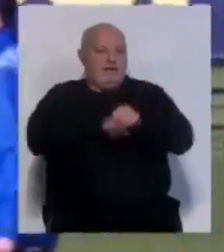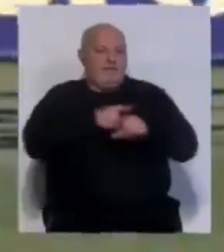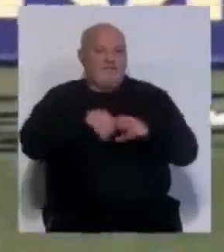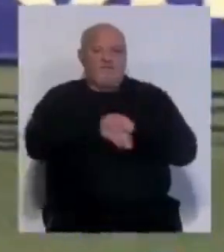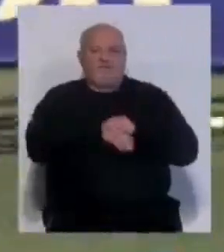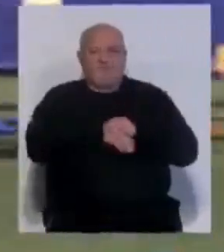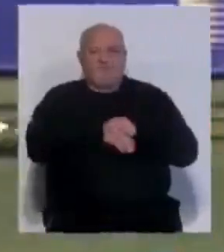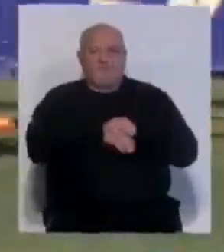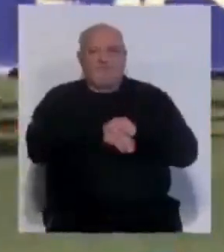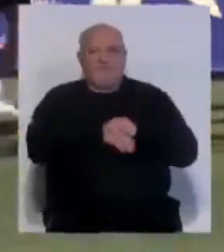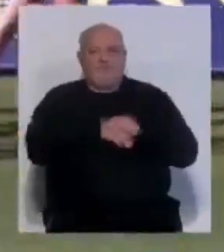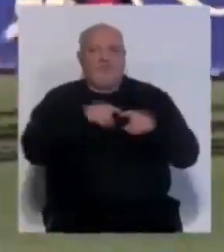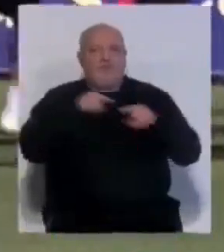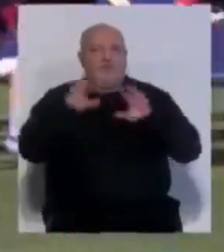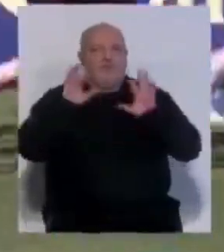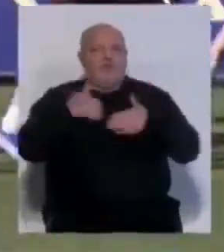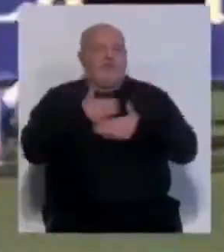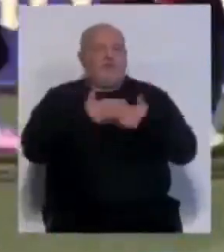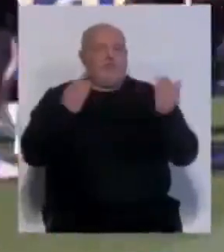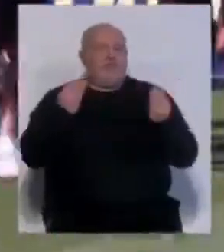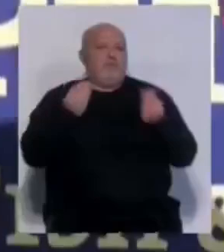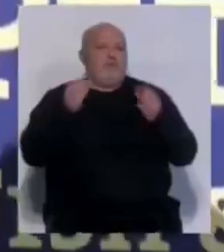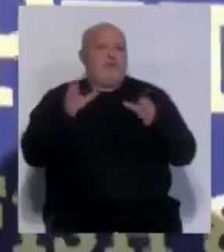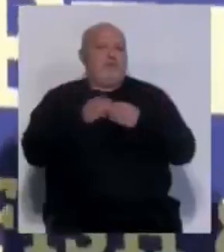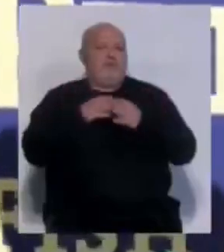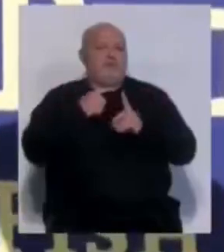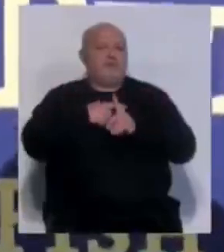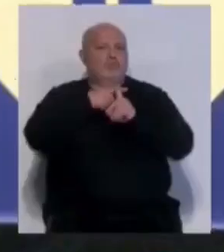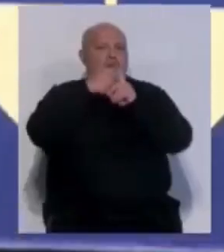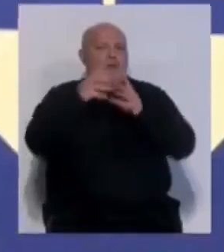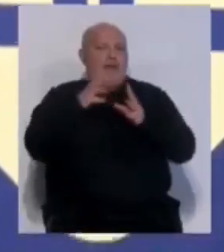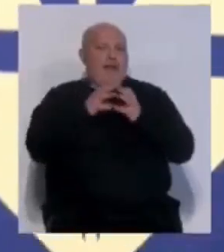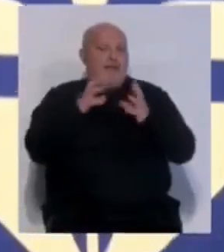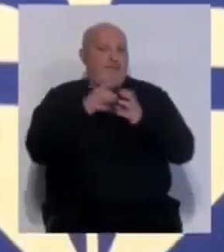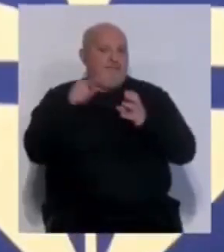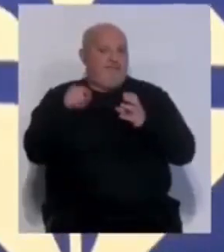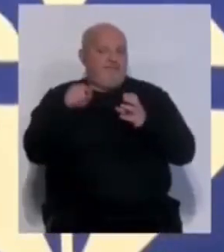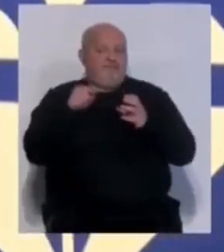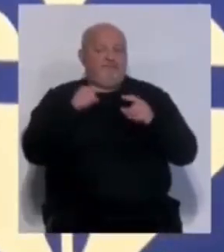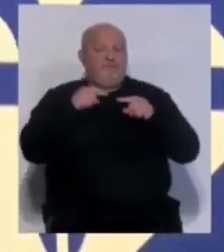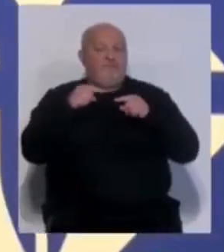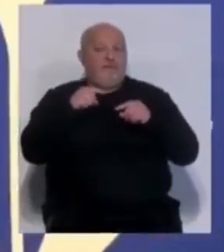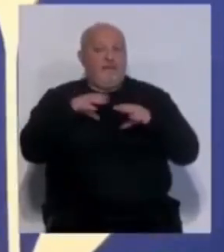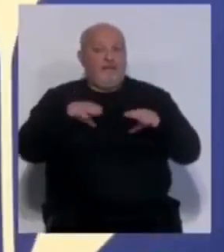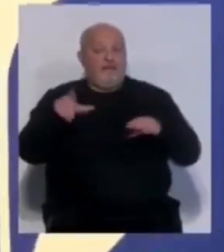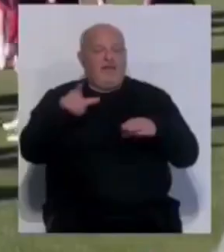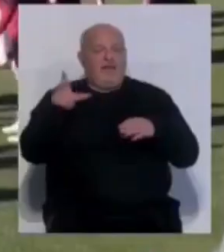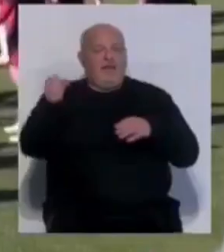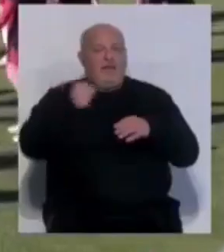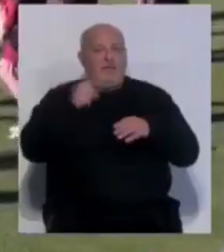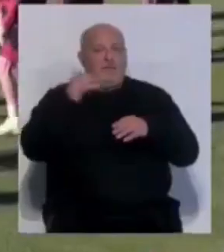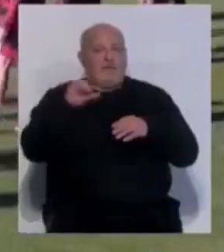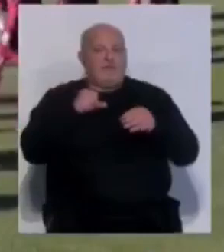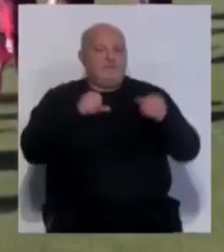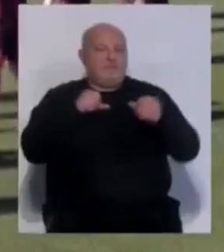Balaídos. Mauricio Pelegrino confía en la mejora de su equipo para sumar la ansiada victoria. El técnico argentino recupera a Lucas